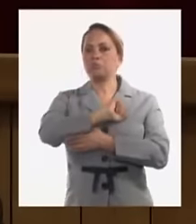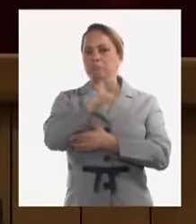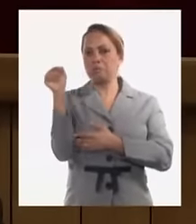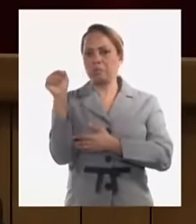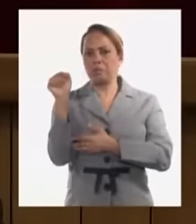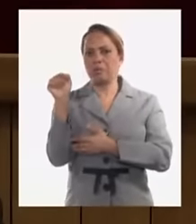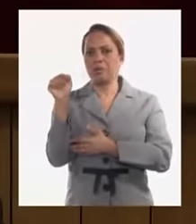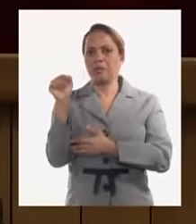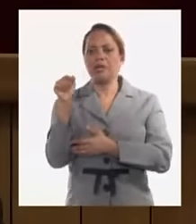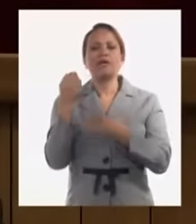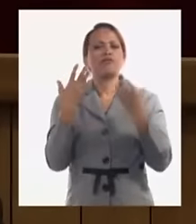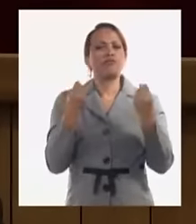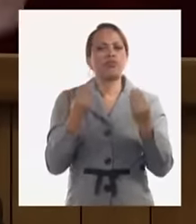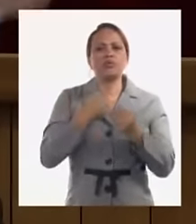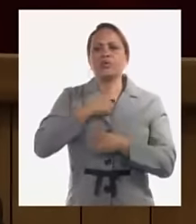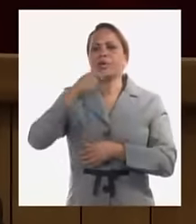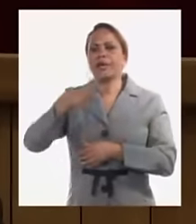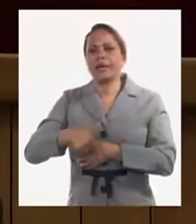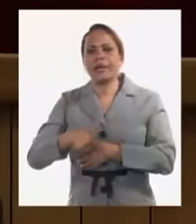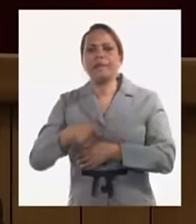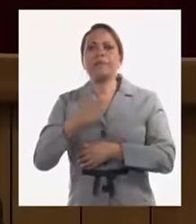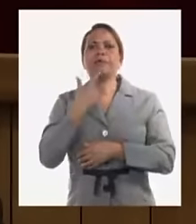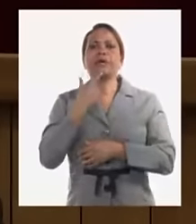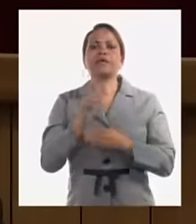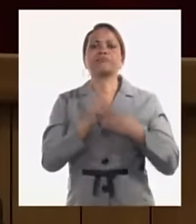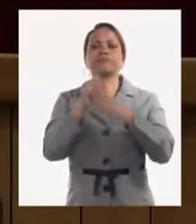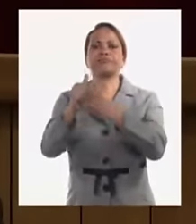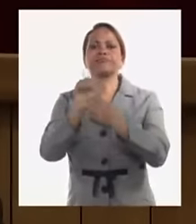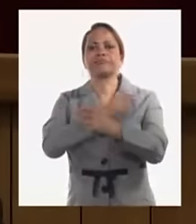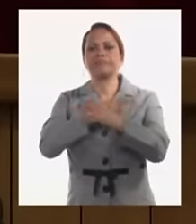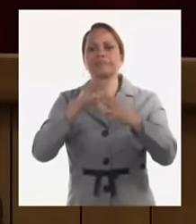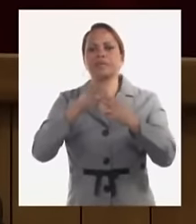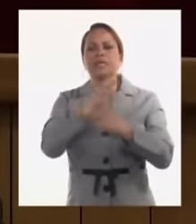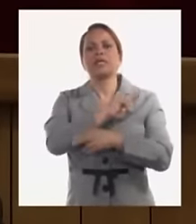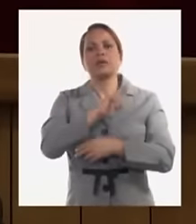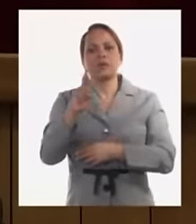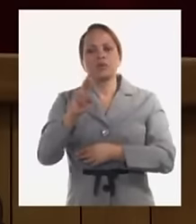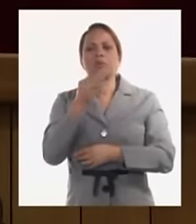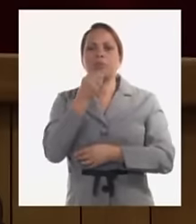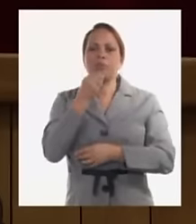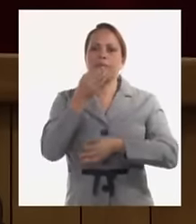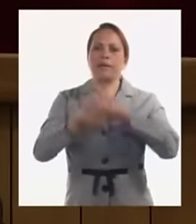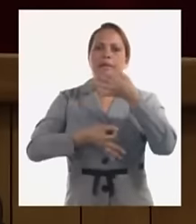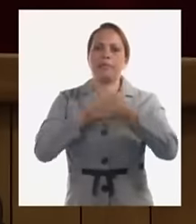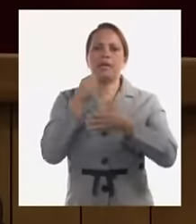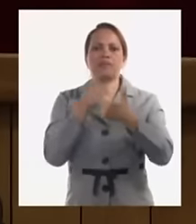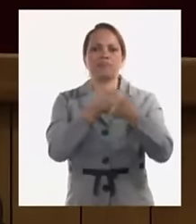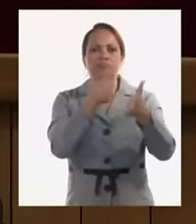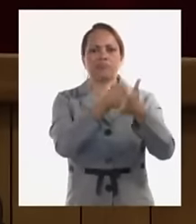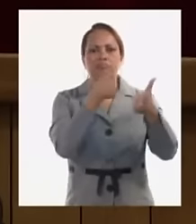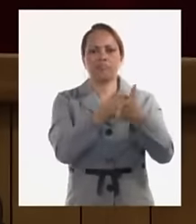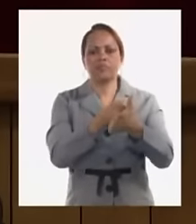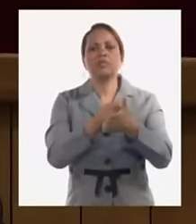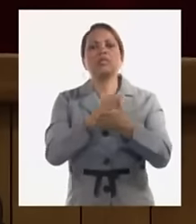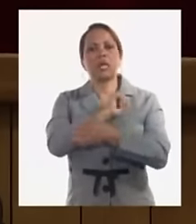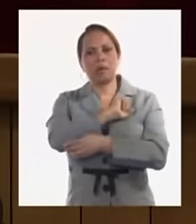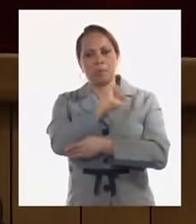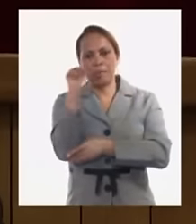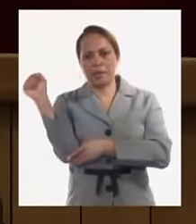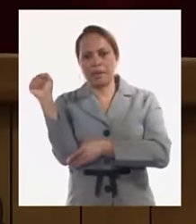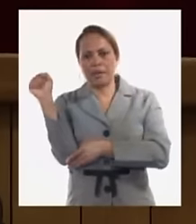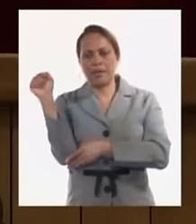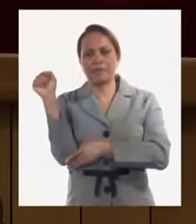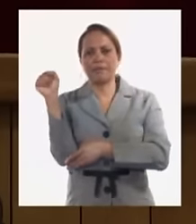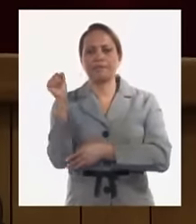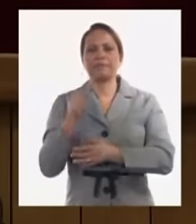hay muchos ejemplos antes que los líderes históricos de la revolución han enfrentado y han vencido en estos